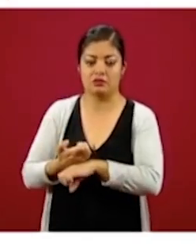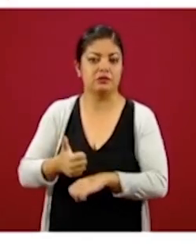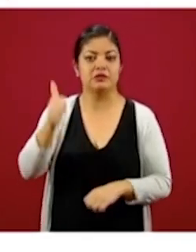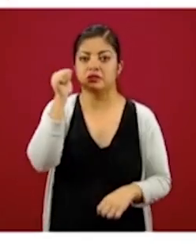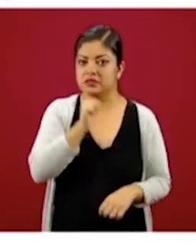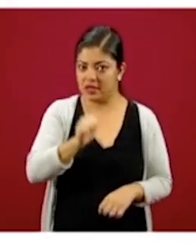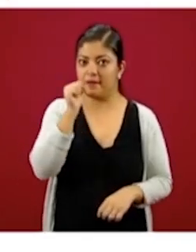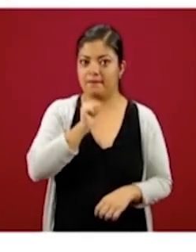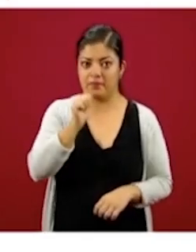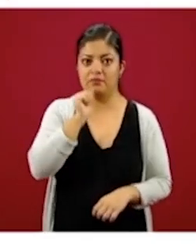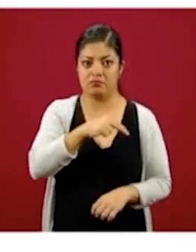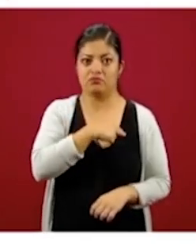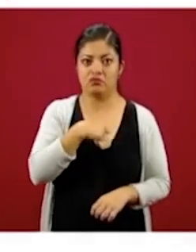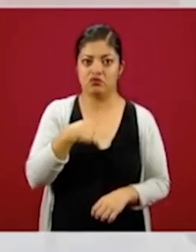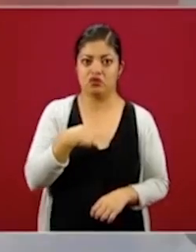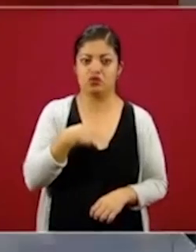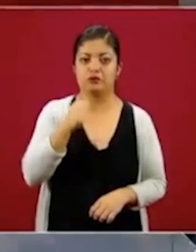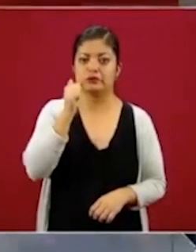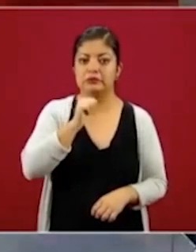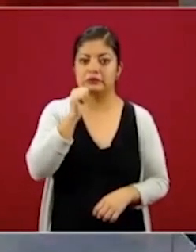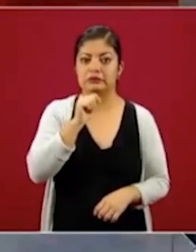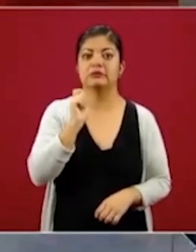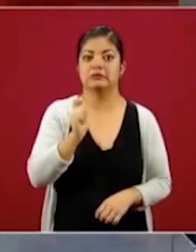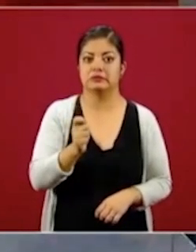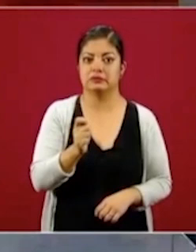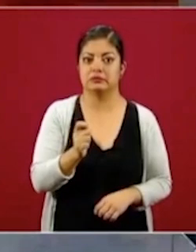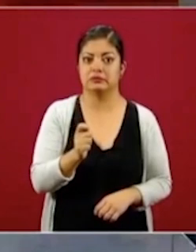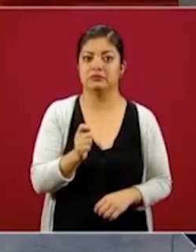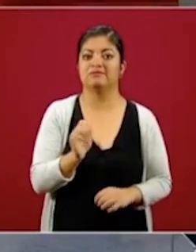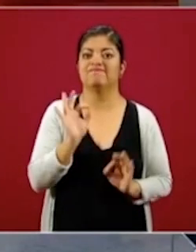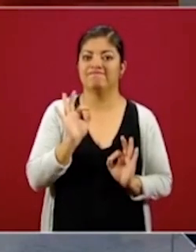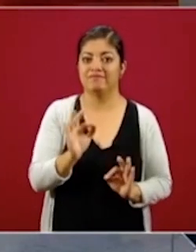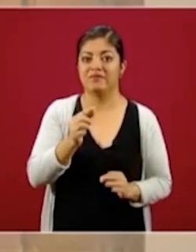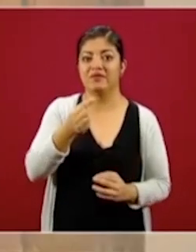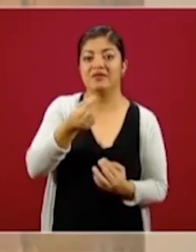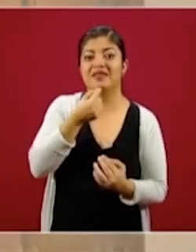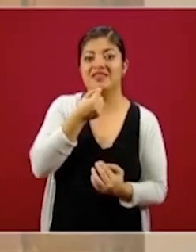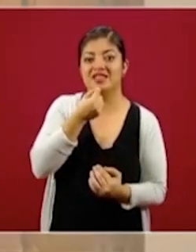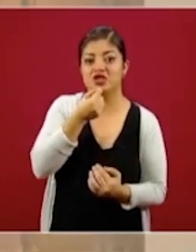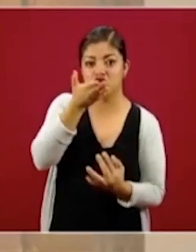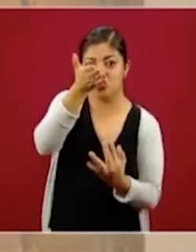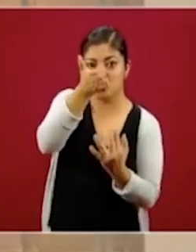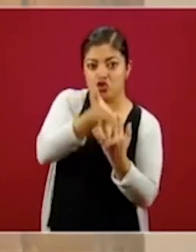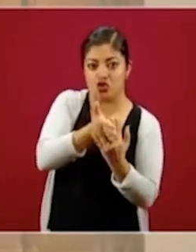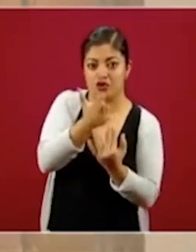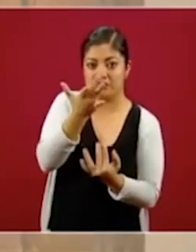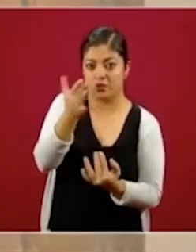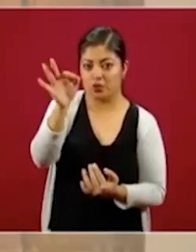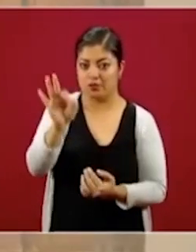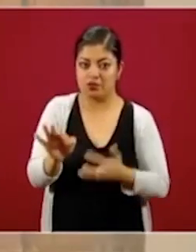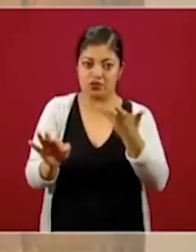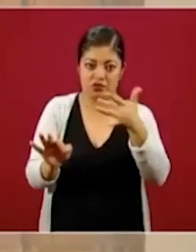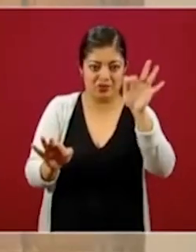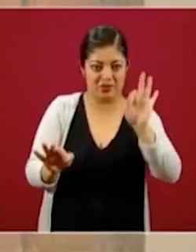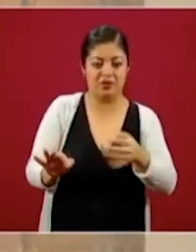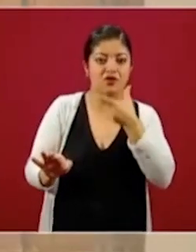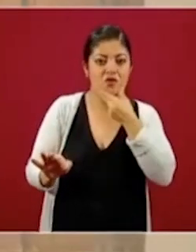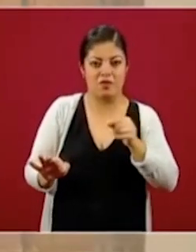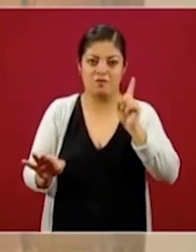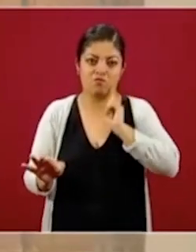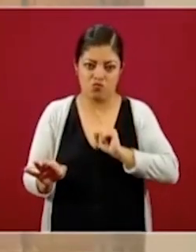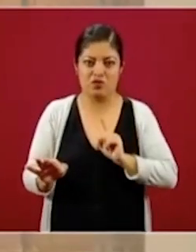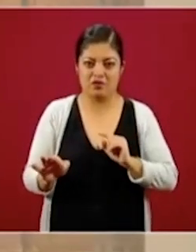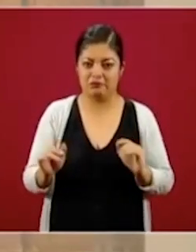siempre, vamos a procurar mantener la mitad de niños y la mitad de niñas, para siempre mantener esa